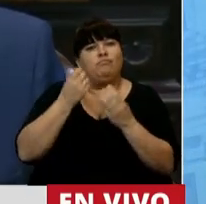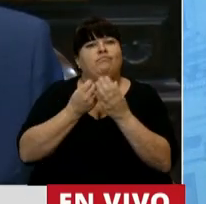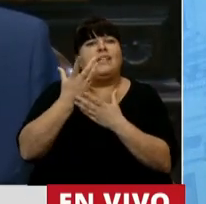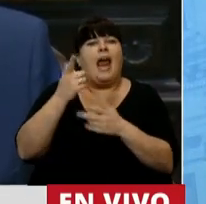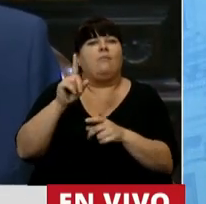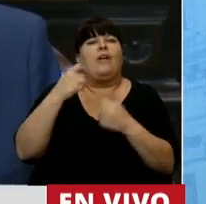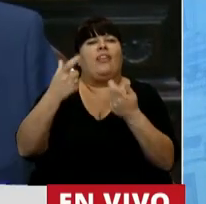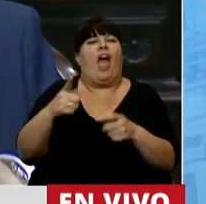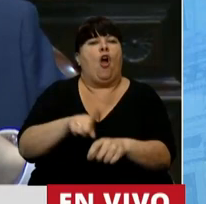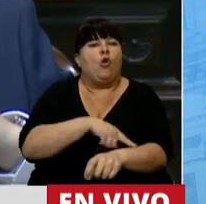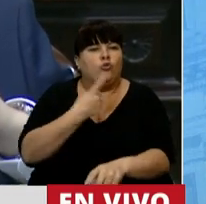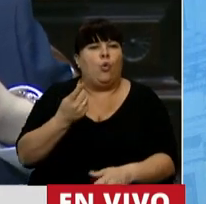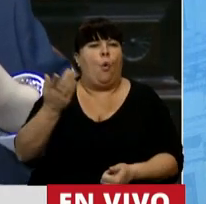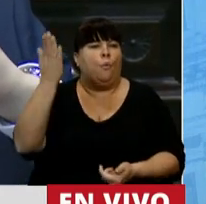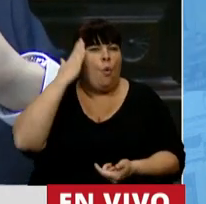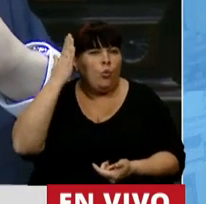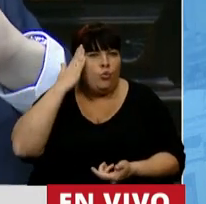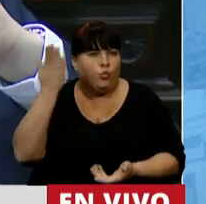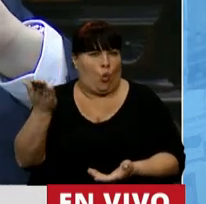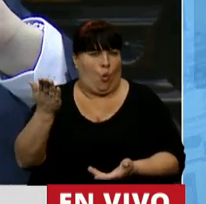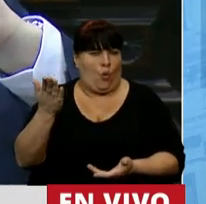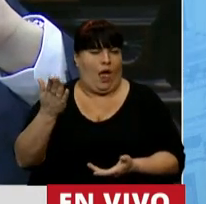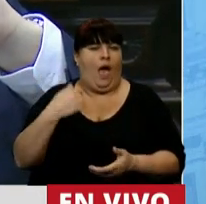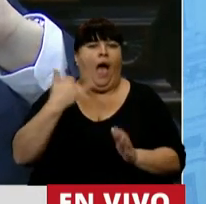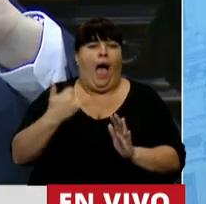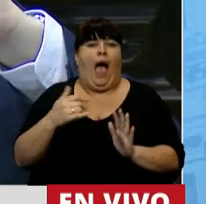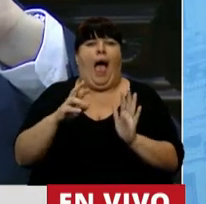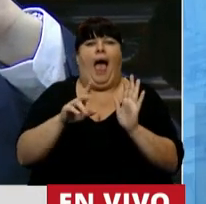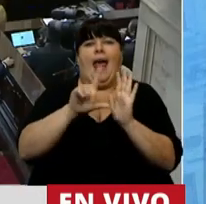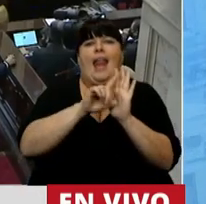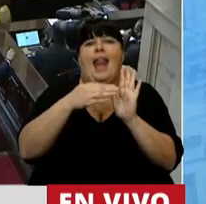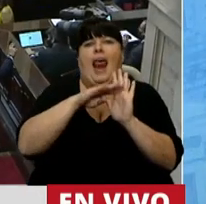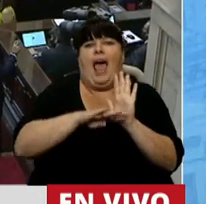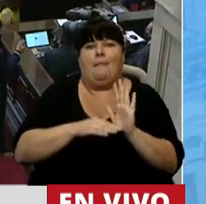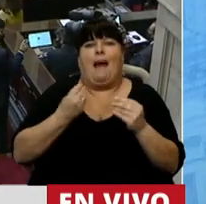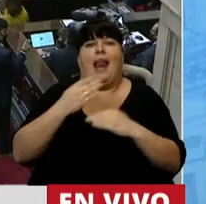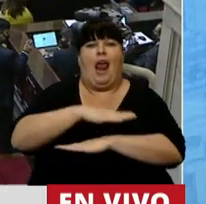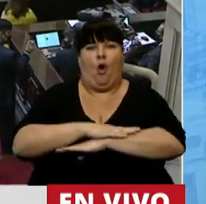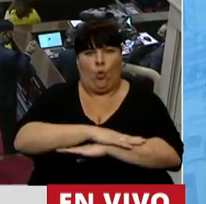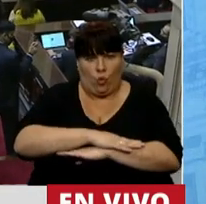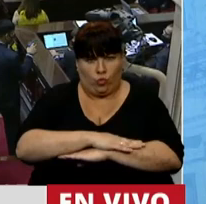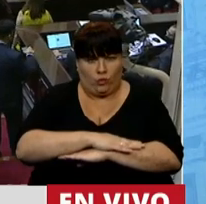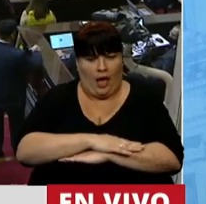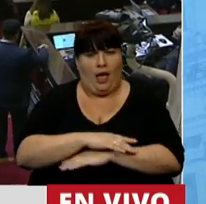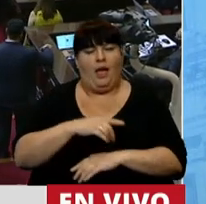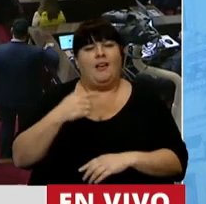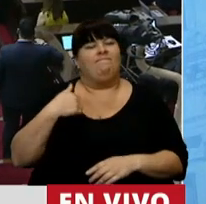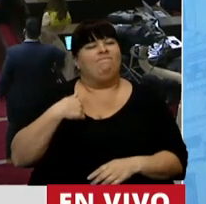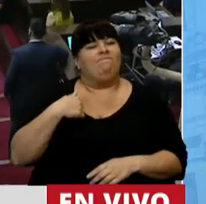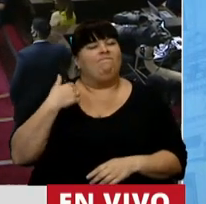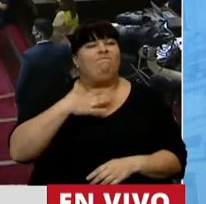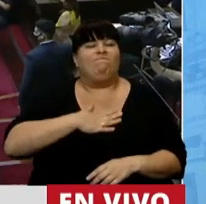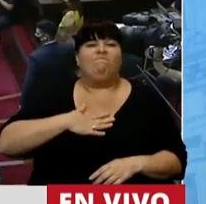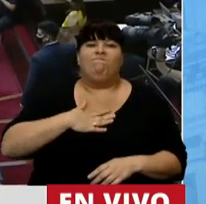hábitos, cultura y reglamos nuestras conductas. Mucho me temo, señor